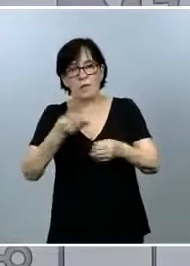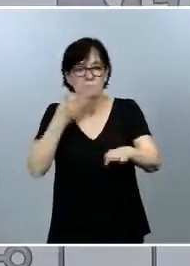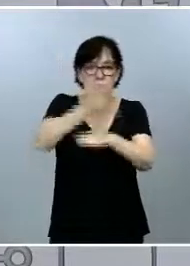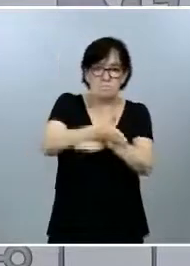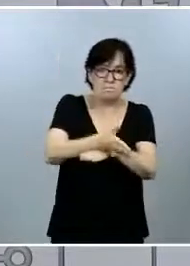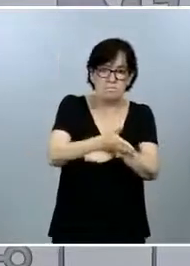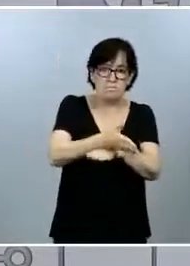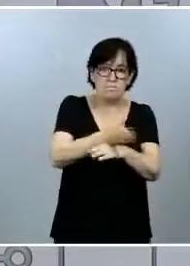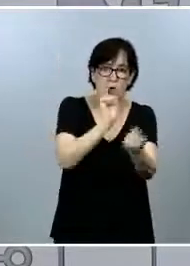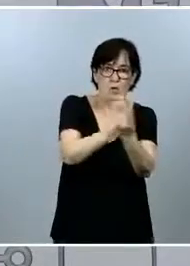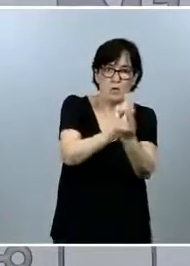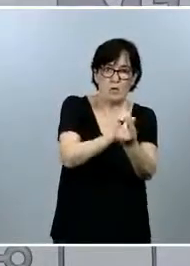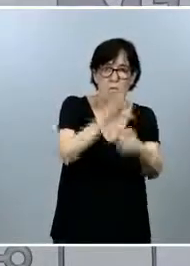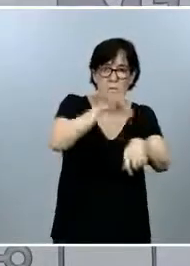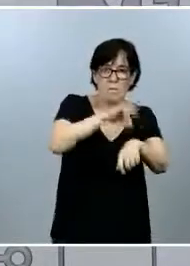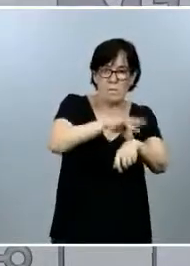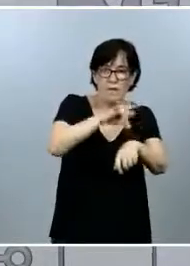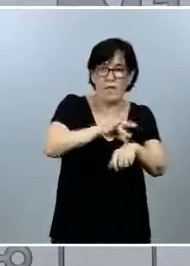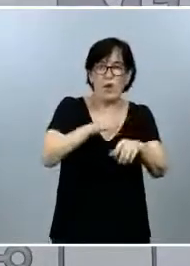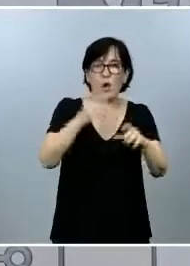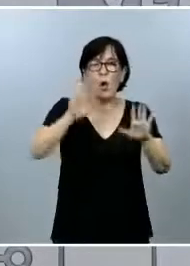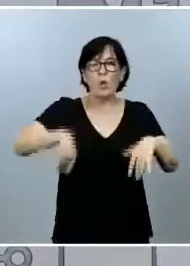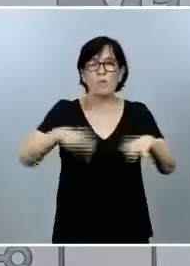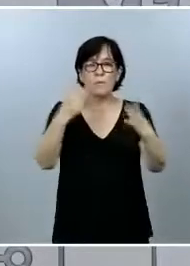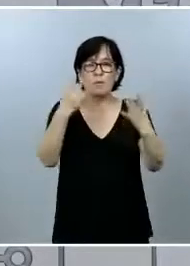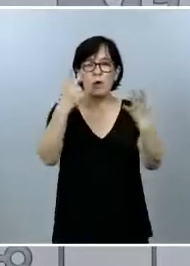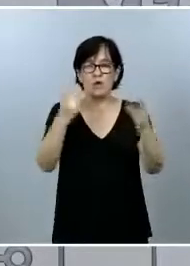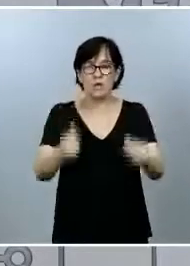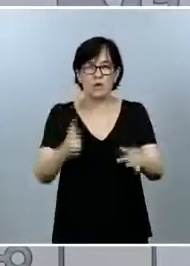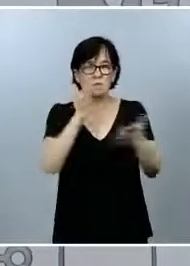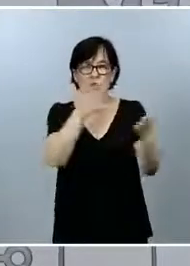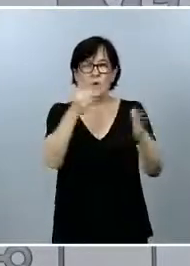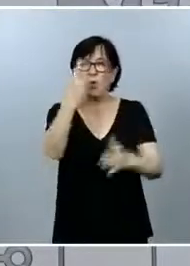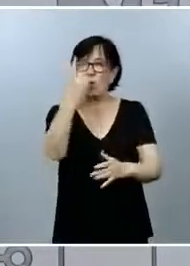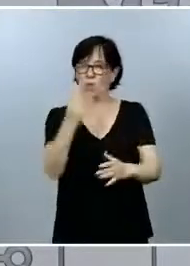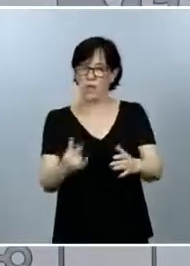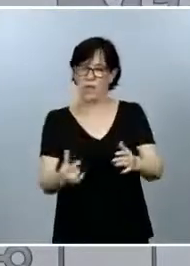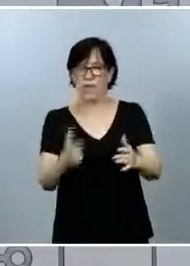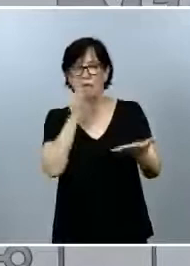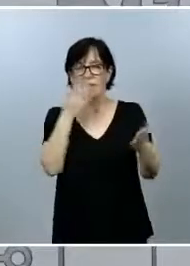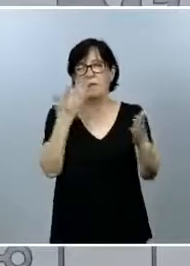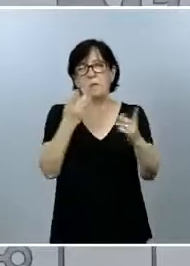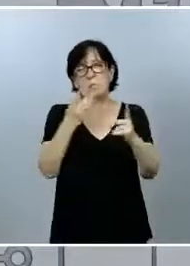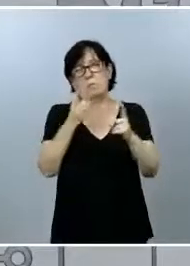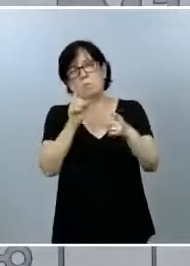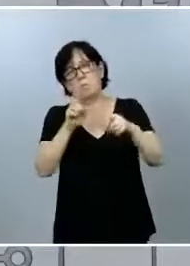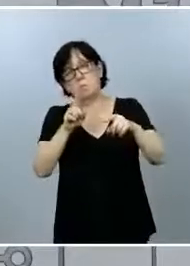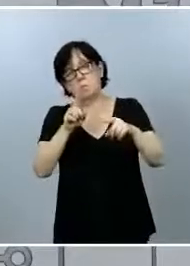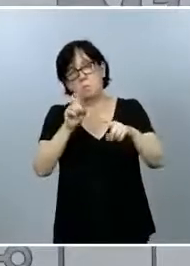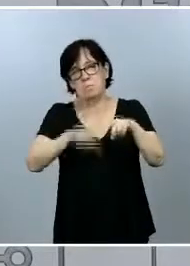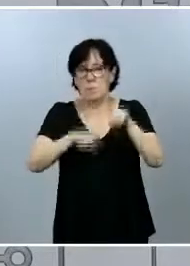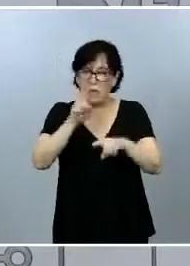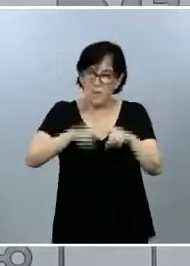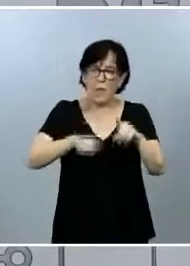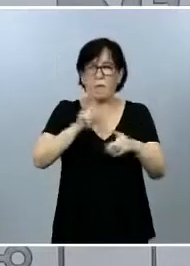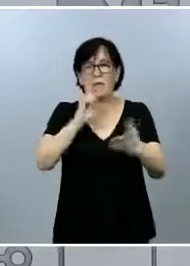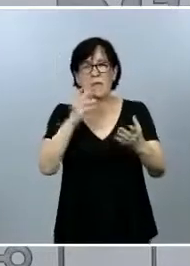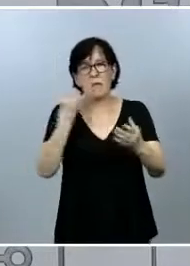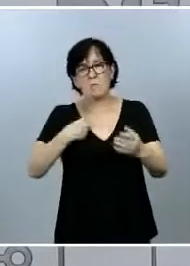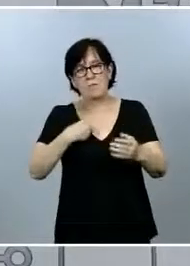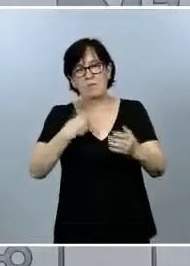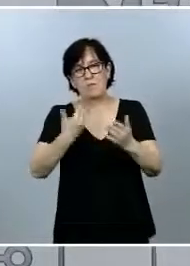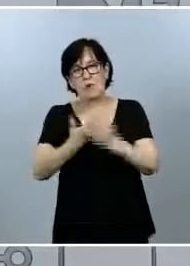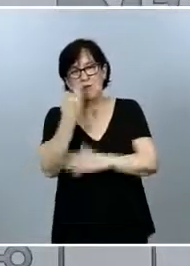en los últimos siete días, ha sido de un promedio de un día, con cierta variabilidad entre el mismo día y dos días,